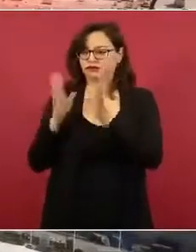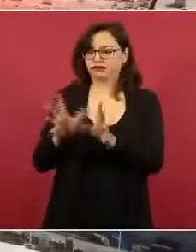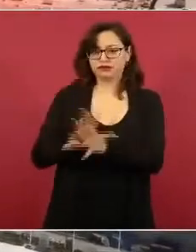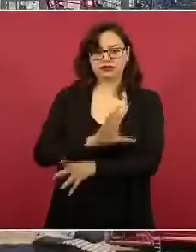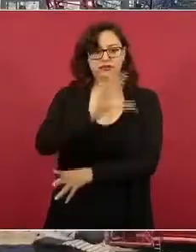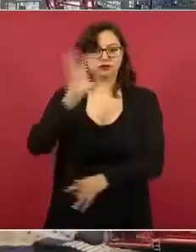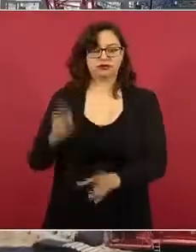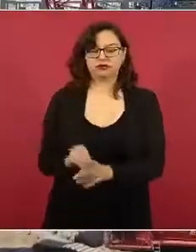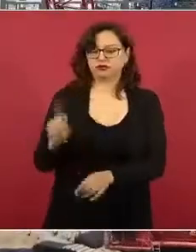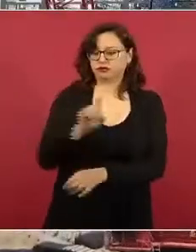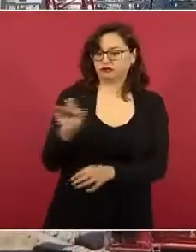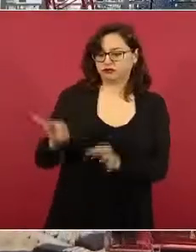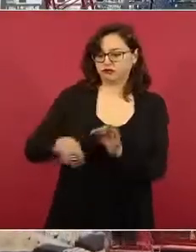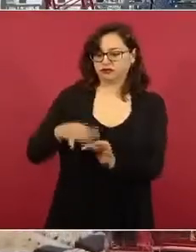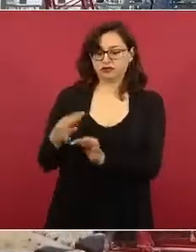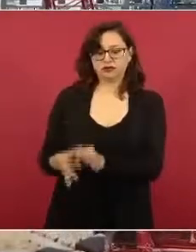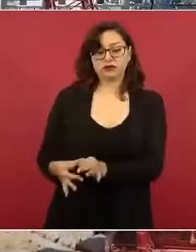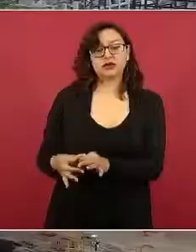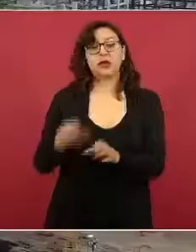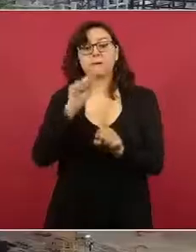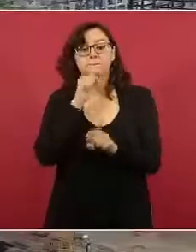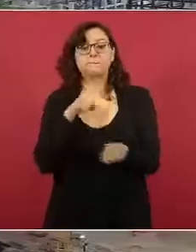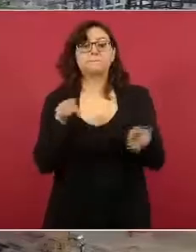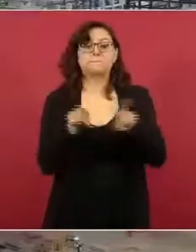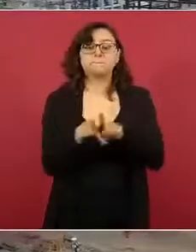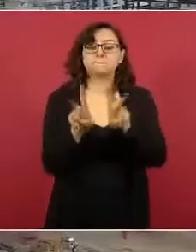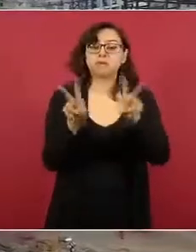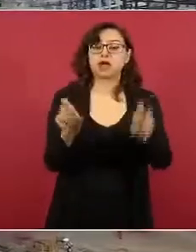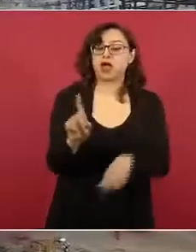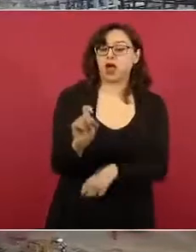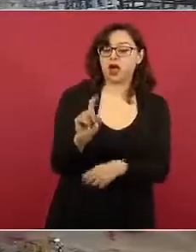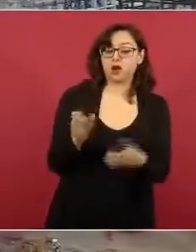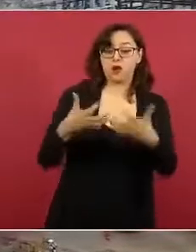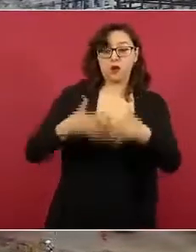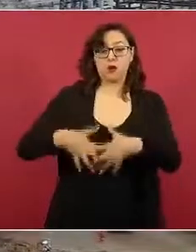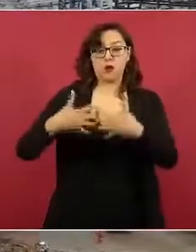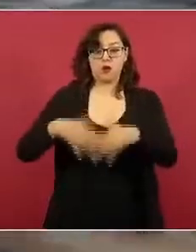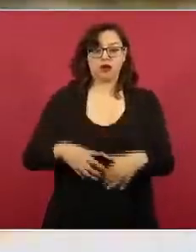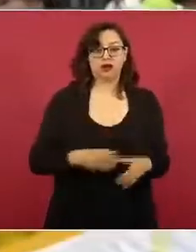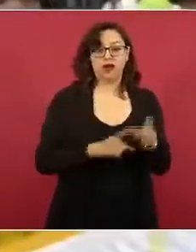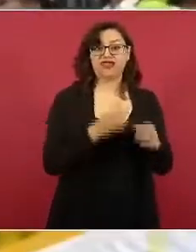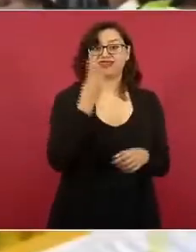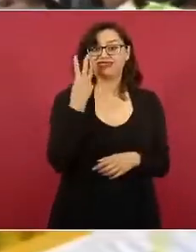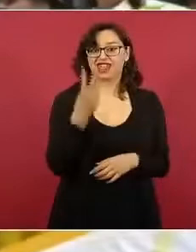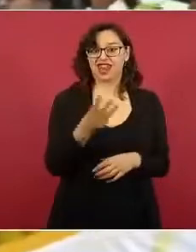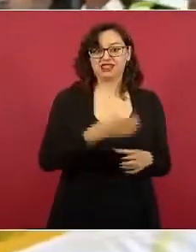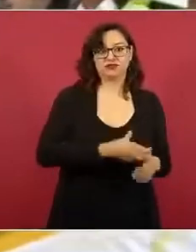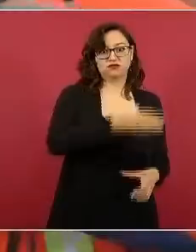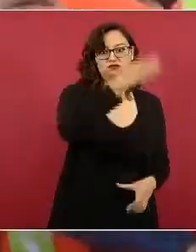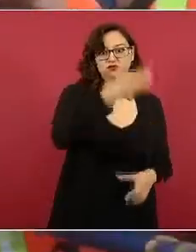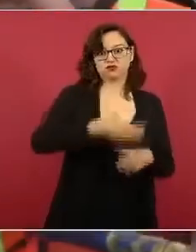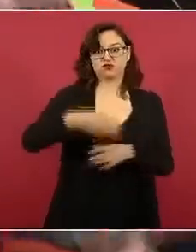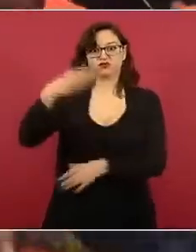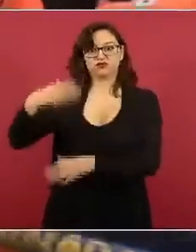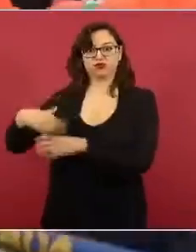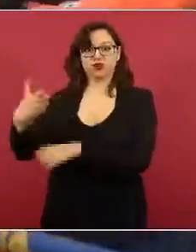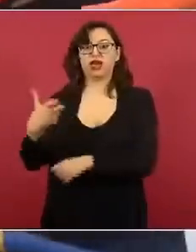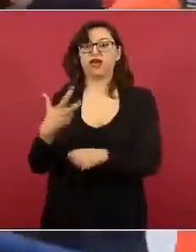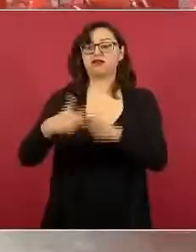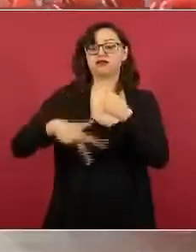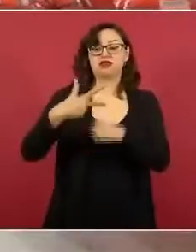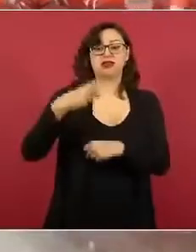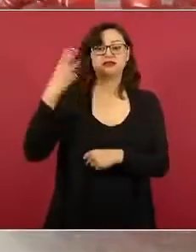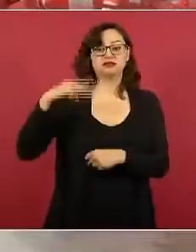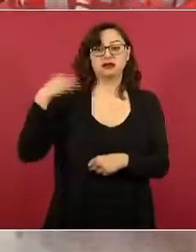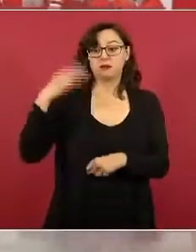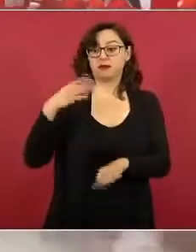módulos y en la planta de tratamiento de aguas amargas se han instalado las torres agotadoras. También, el pasado 13 de marzo el presidente